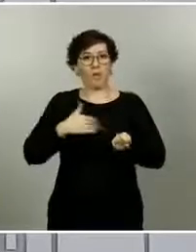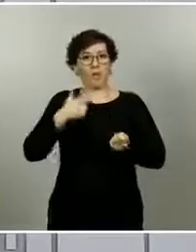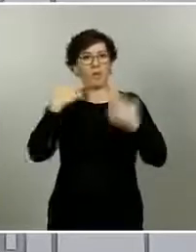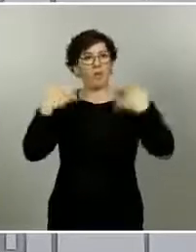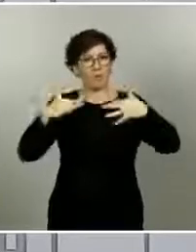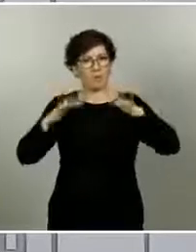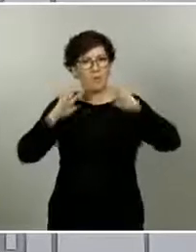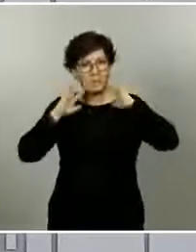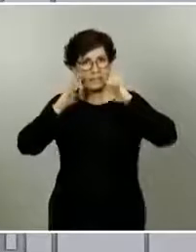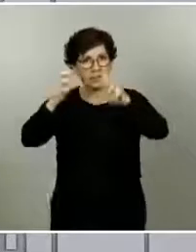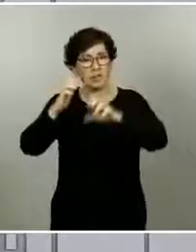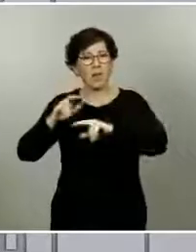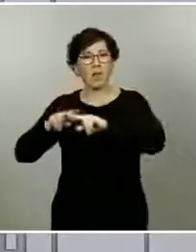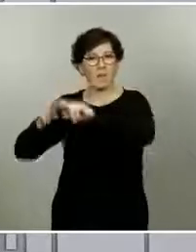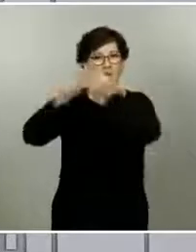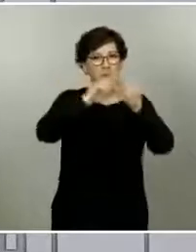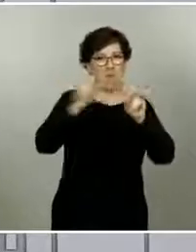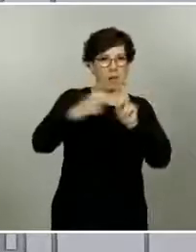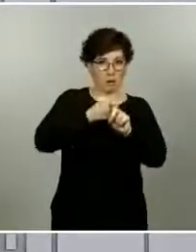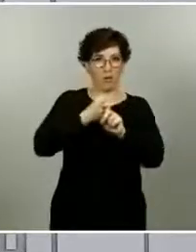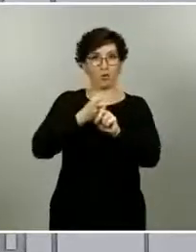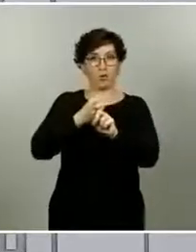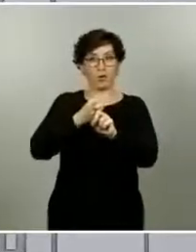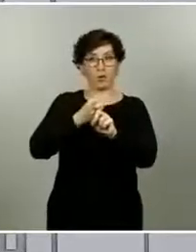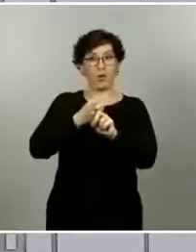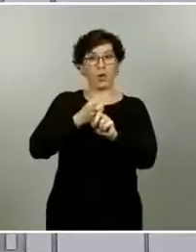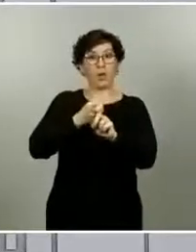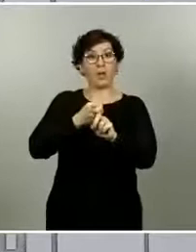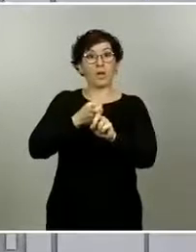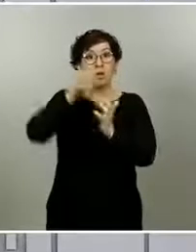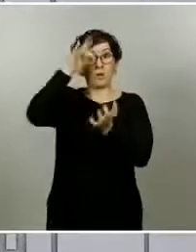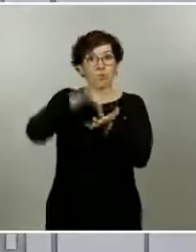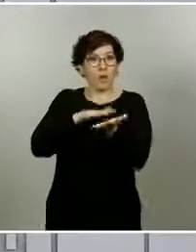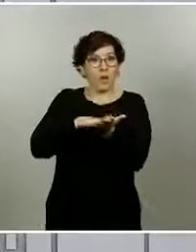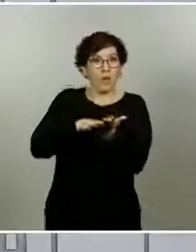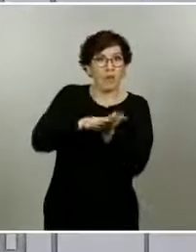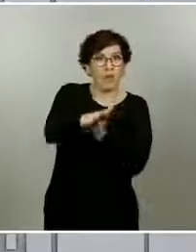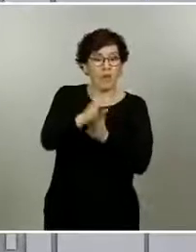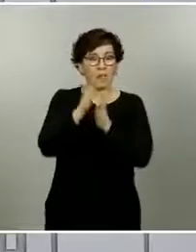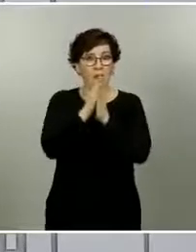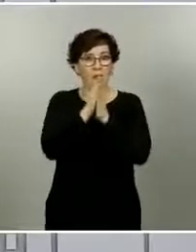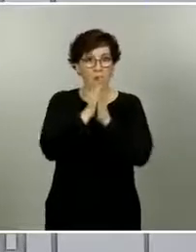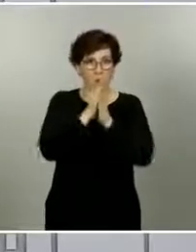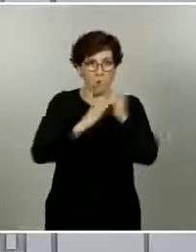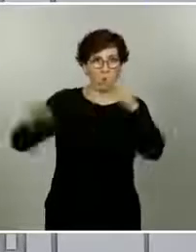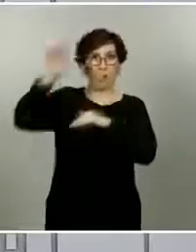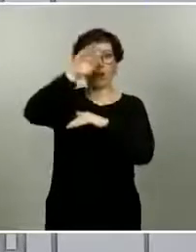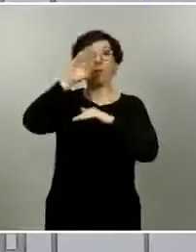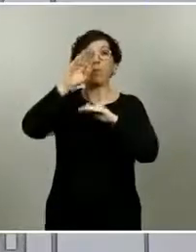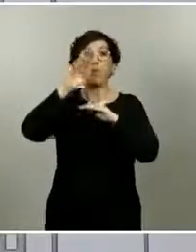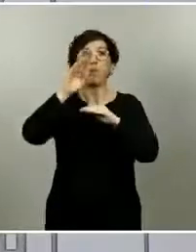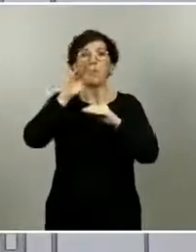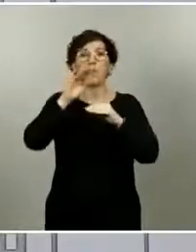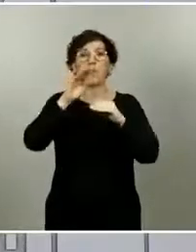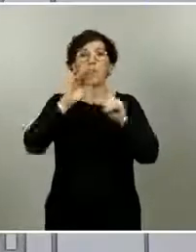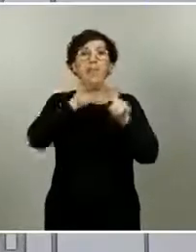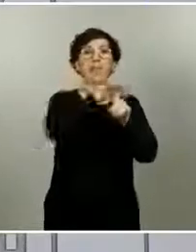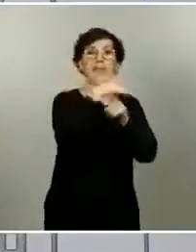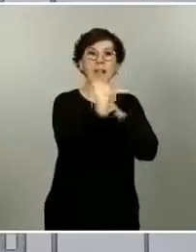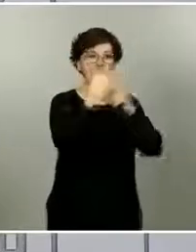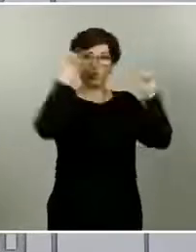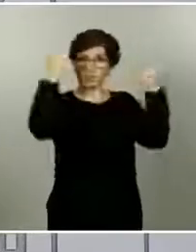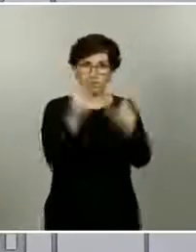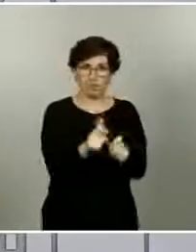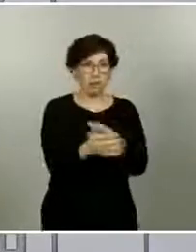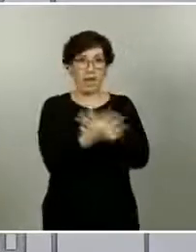de diagnóstico y posteriormente una vez que tuvieron esa incidencia tan alta tuvieron una bajada muy rápida en el número de casos lo que les permitió